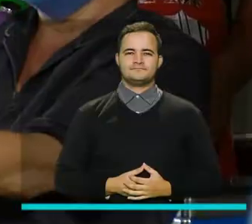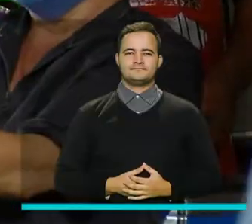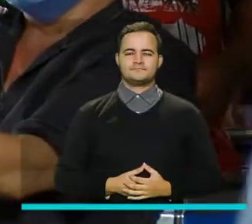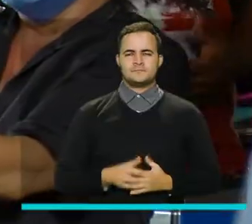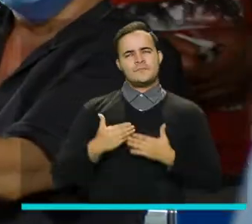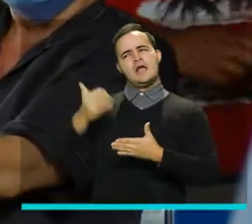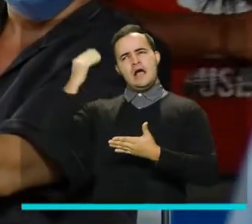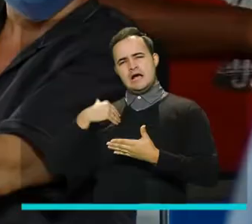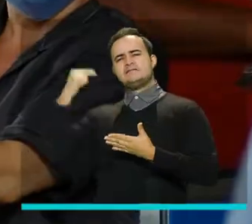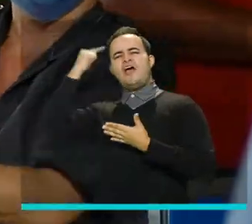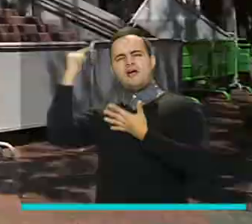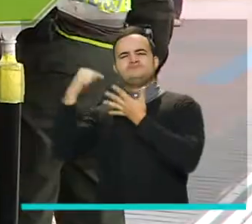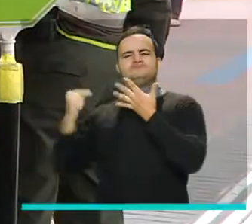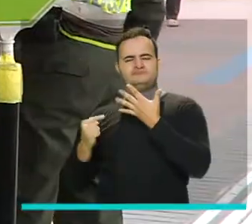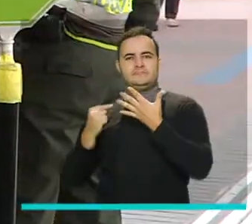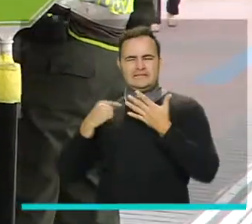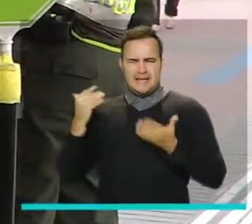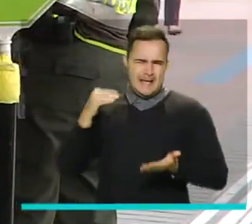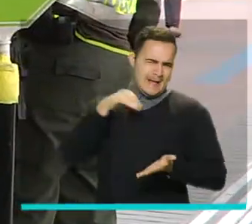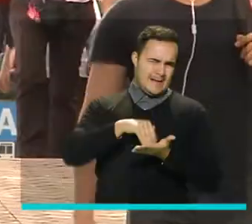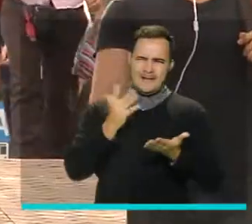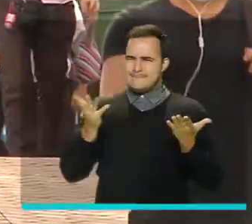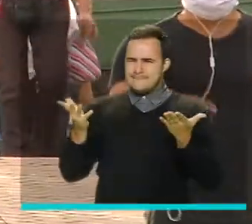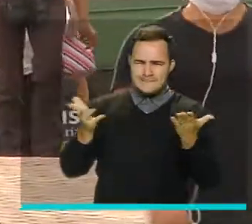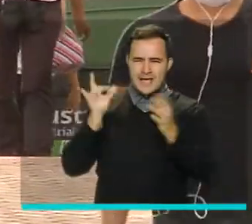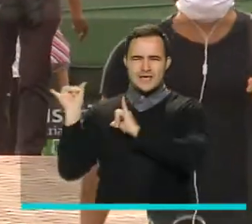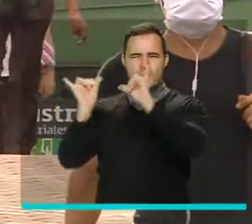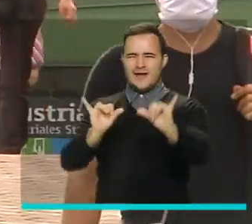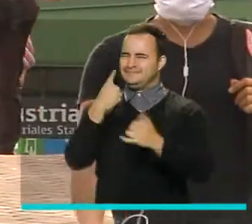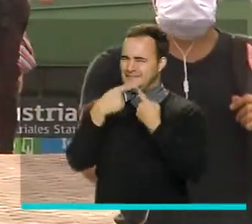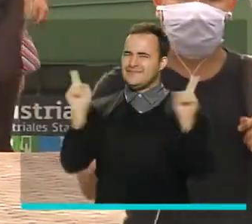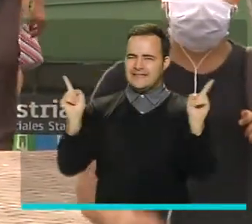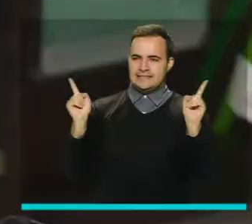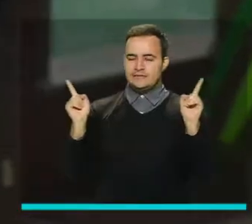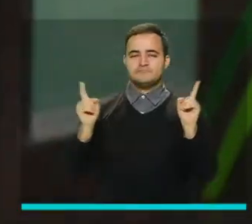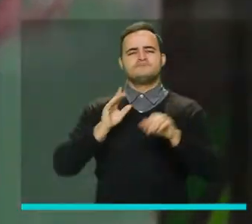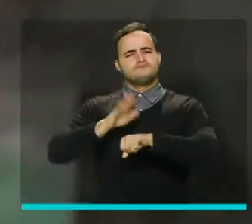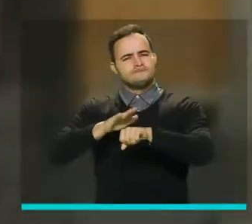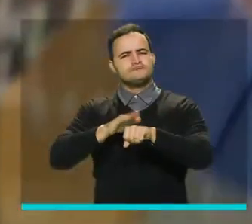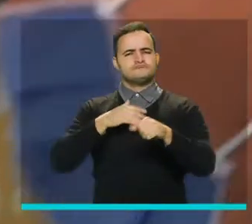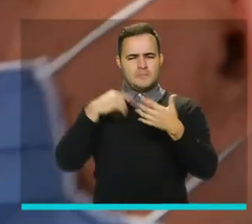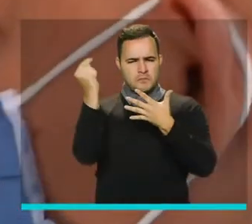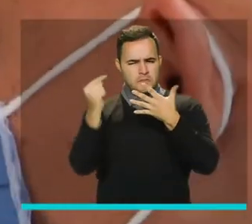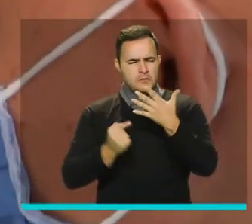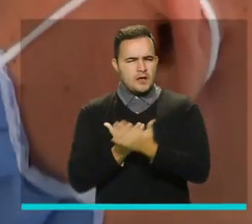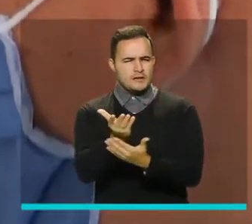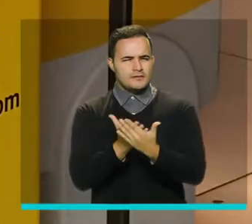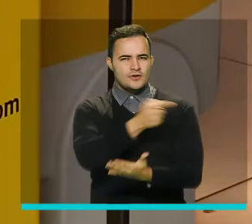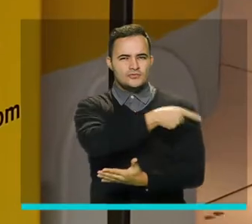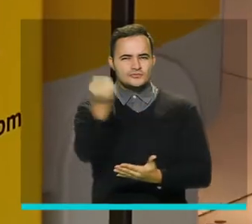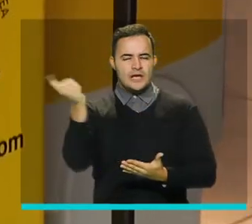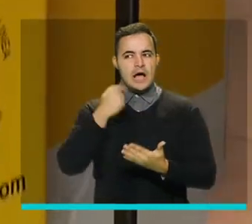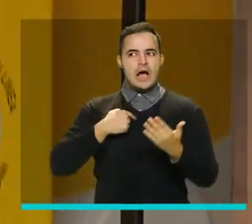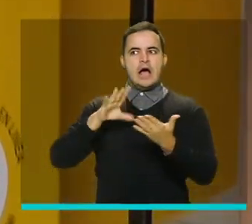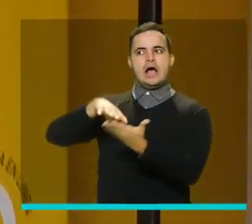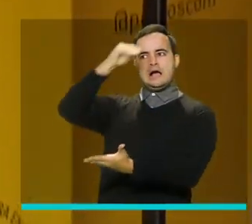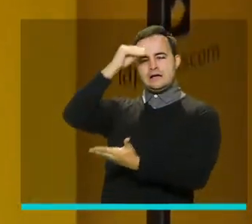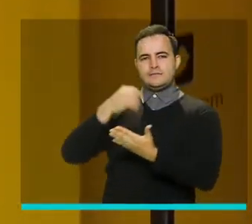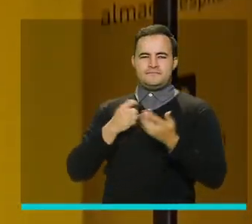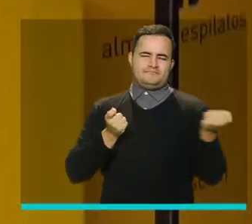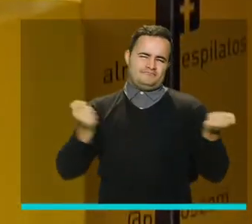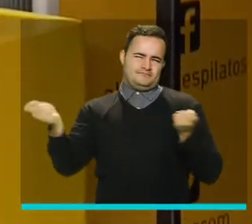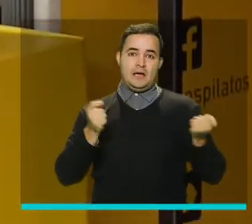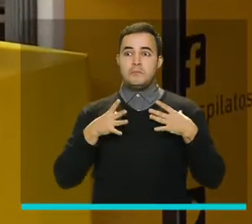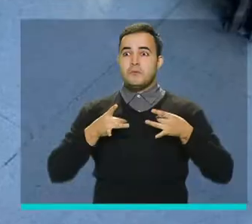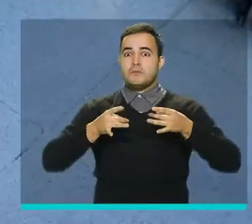La nueva normalidad llega con una serie de acciones sencillas pero efectivas para evitar la propagación del virus en